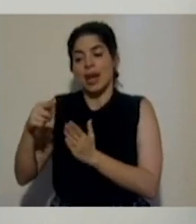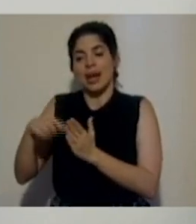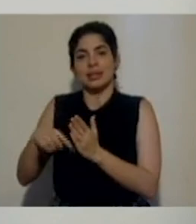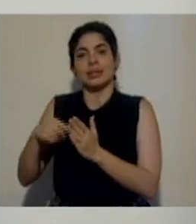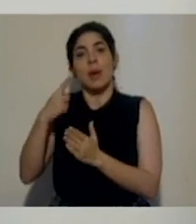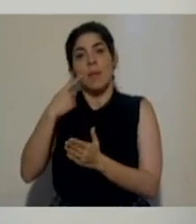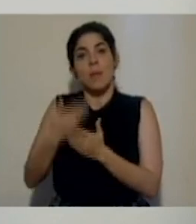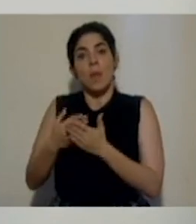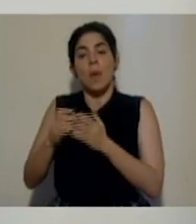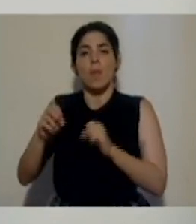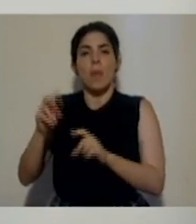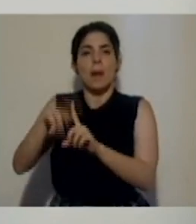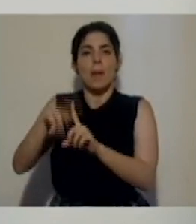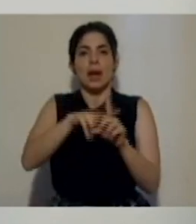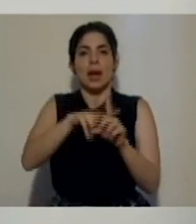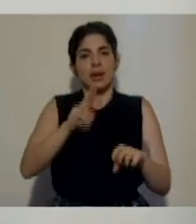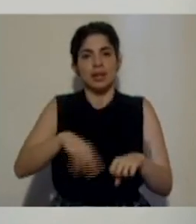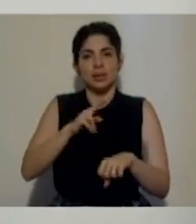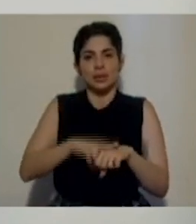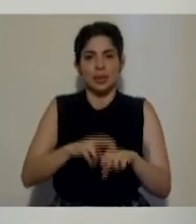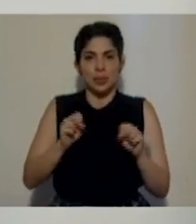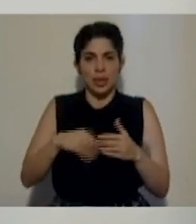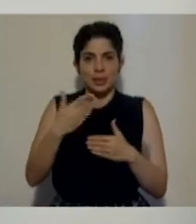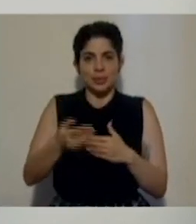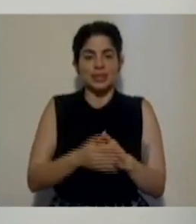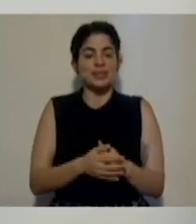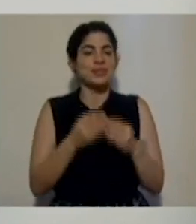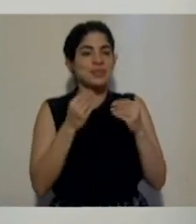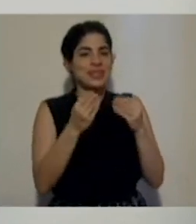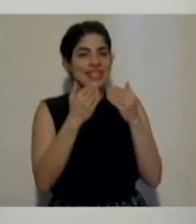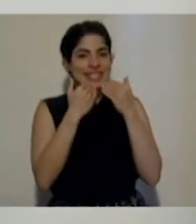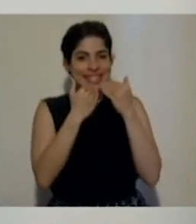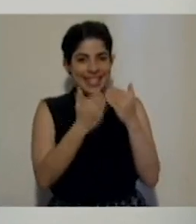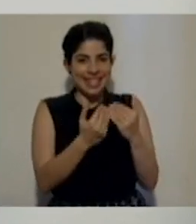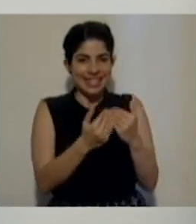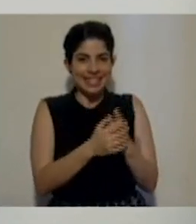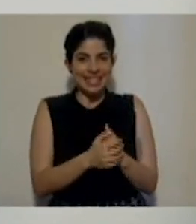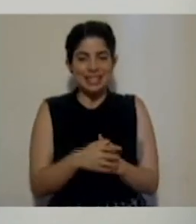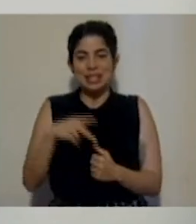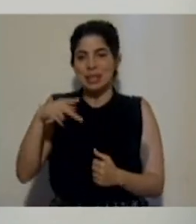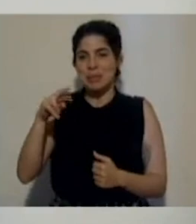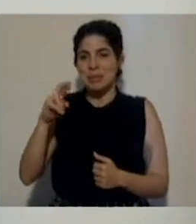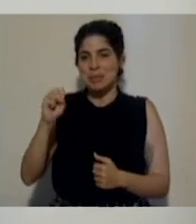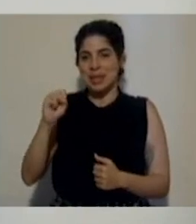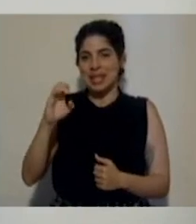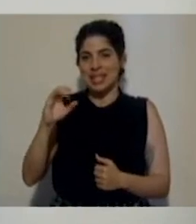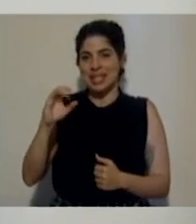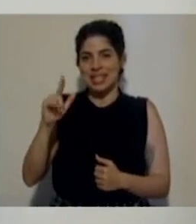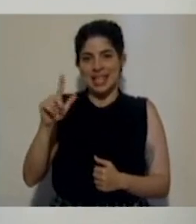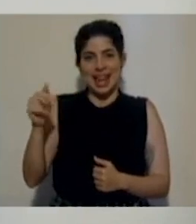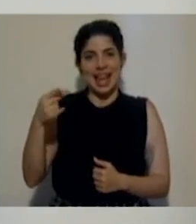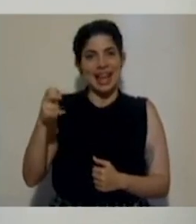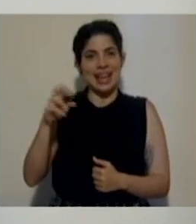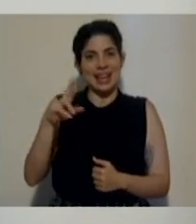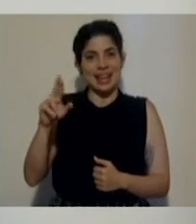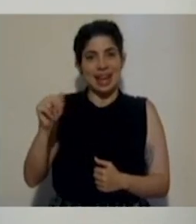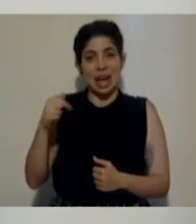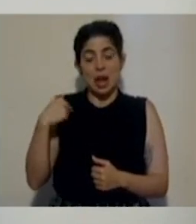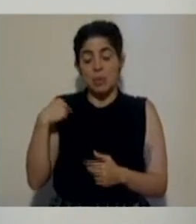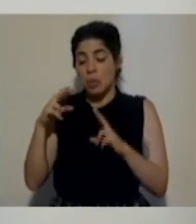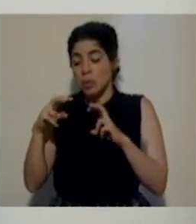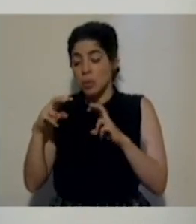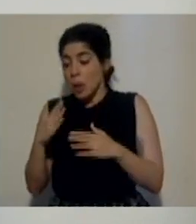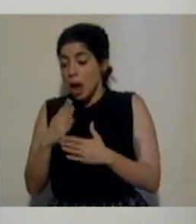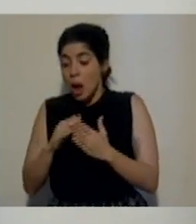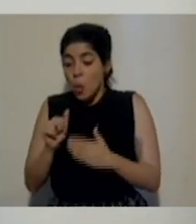nivel nacional. Muchísimas gracias a doña Priscila Herrera. Voy a verificar si tenemos